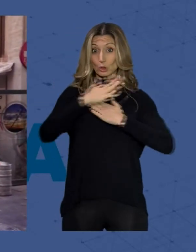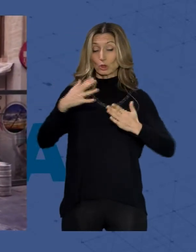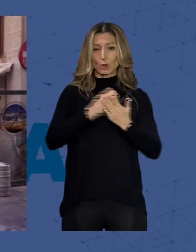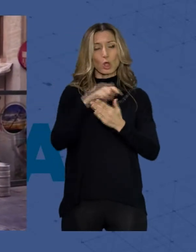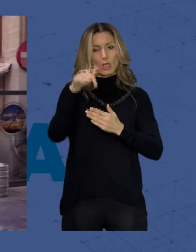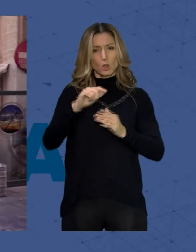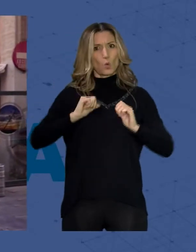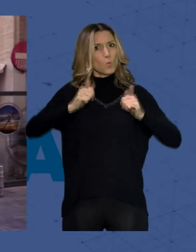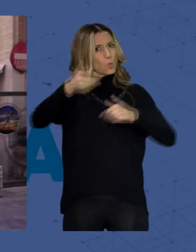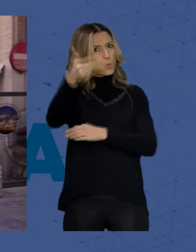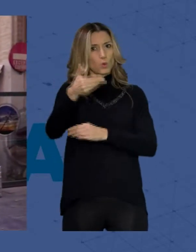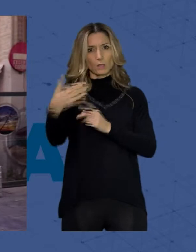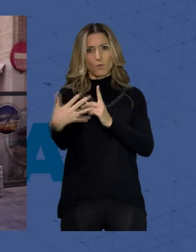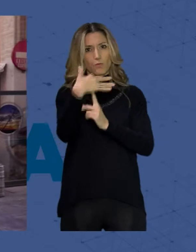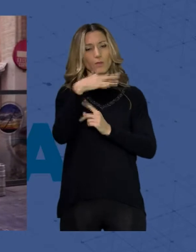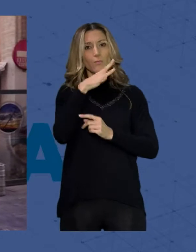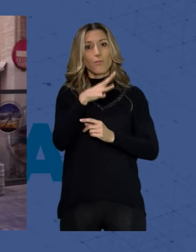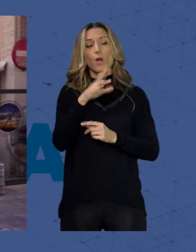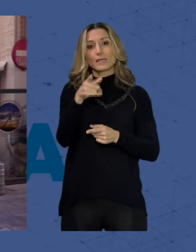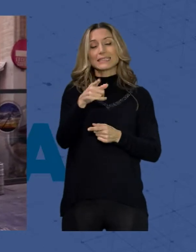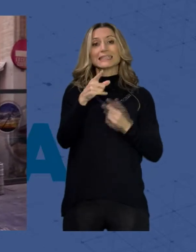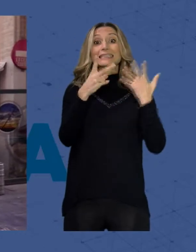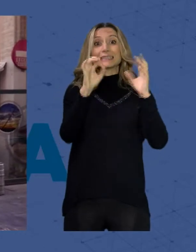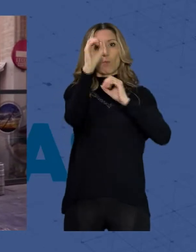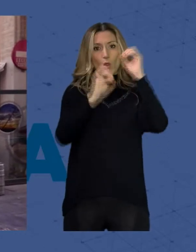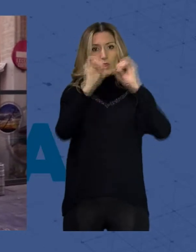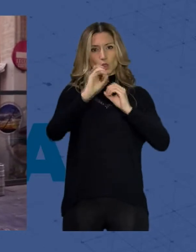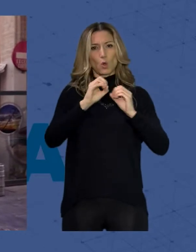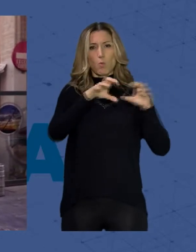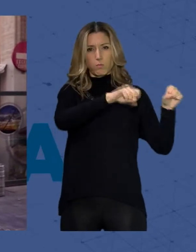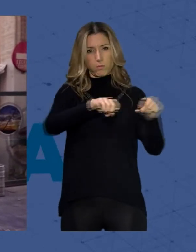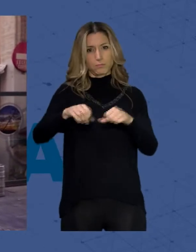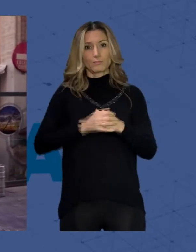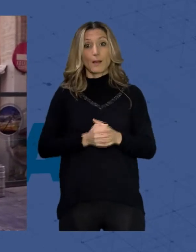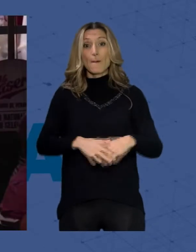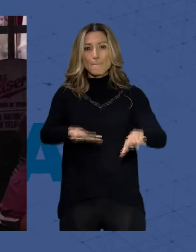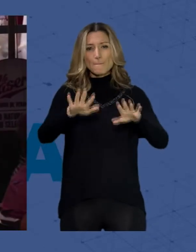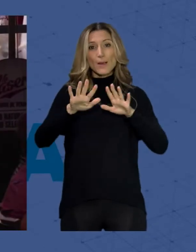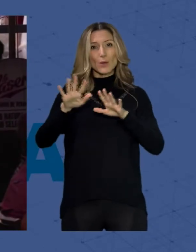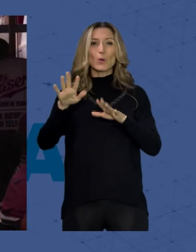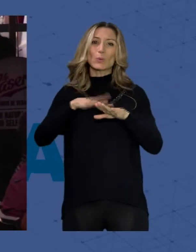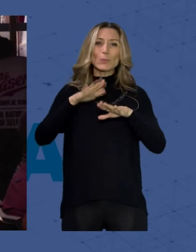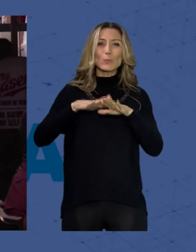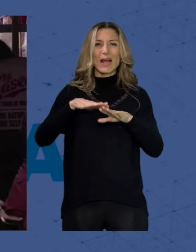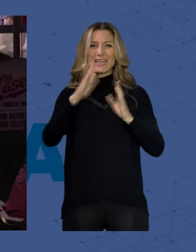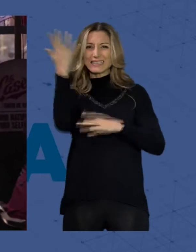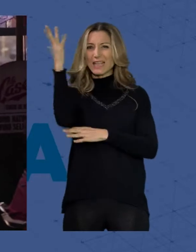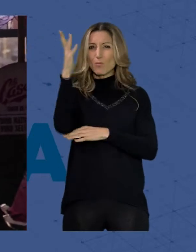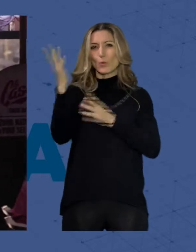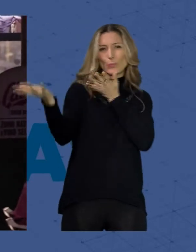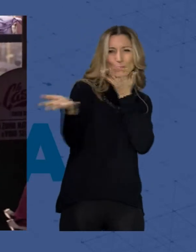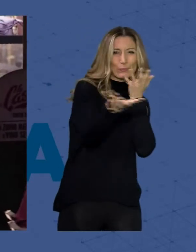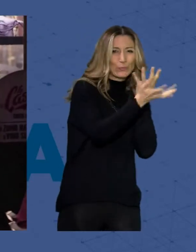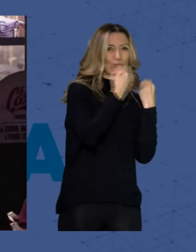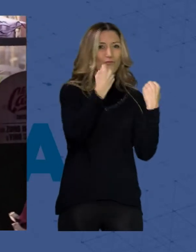superando el 60% de la ocupación. Sin embargo, el fuerte viento reinante en estas últimas jornadas ha